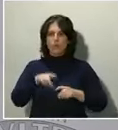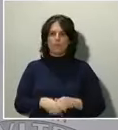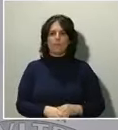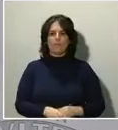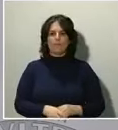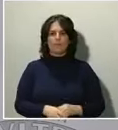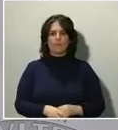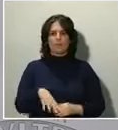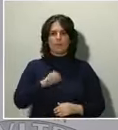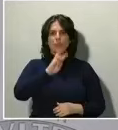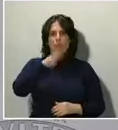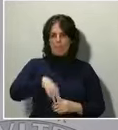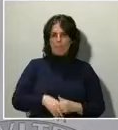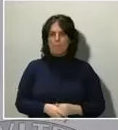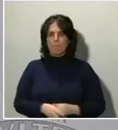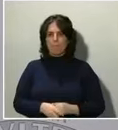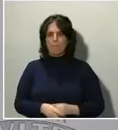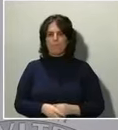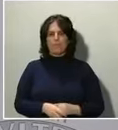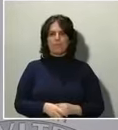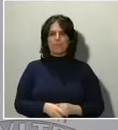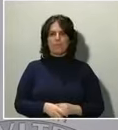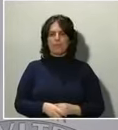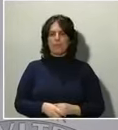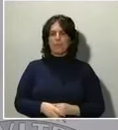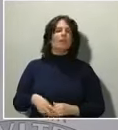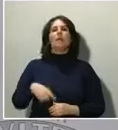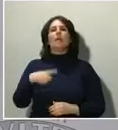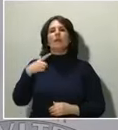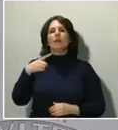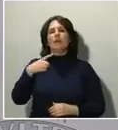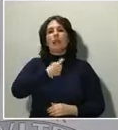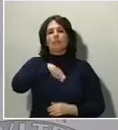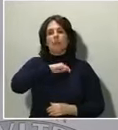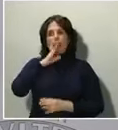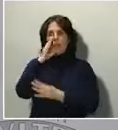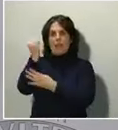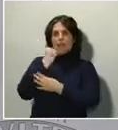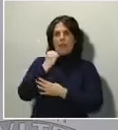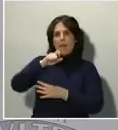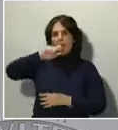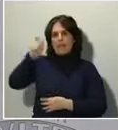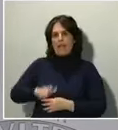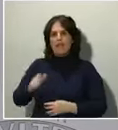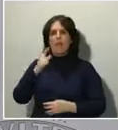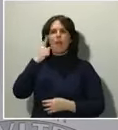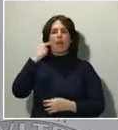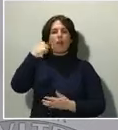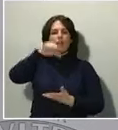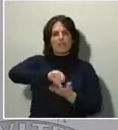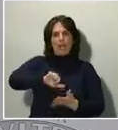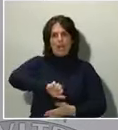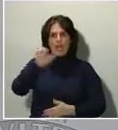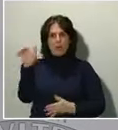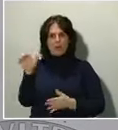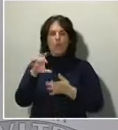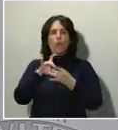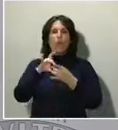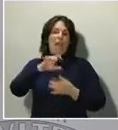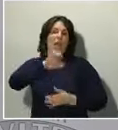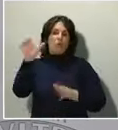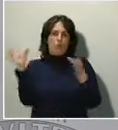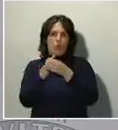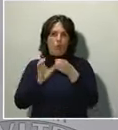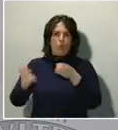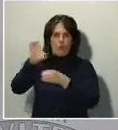tiene respaldo España e Italia, por ejemplo, de las autoridades económicas, el Banco Central Europeo, el Eurogrupo, a estas medidas, y si cree el Gobierno que la